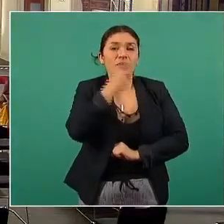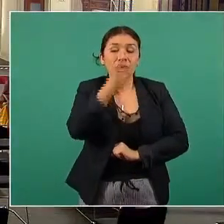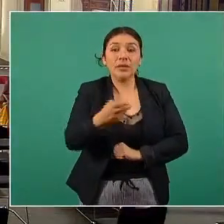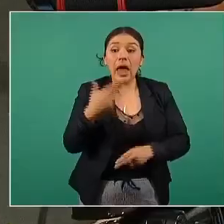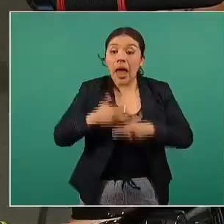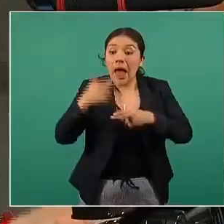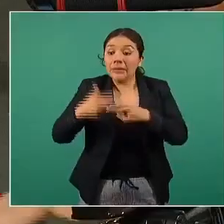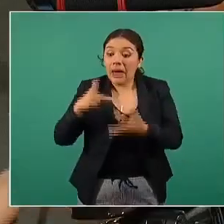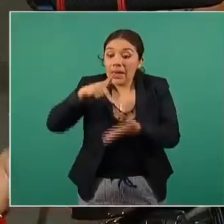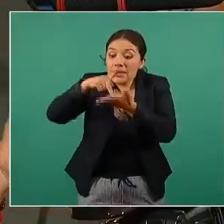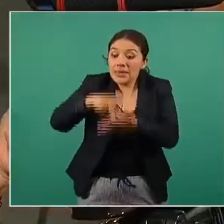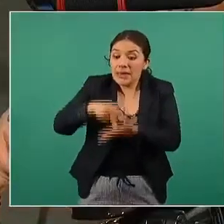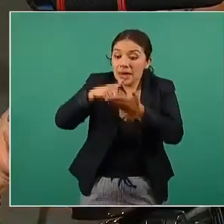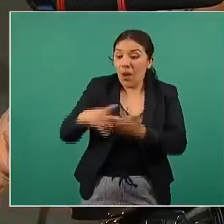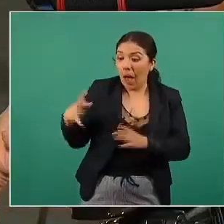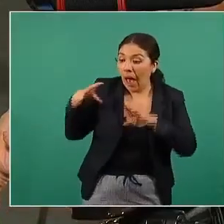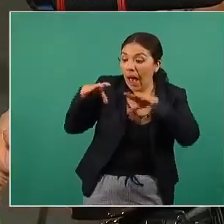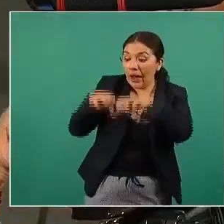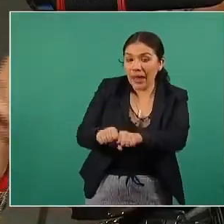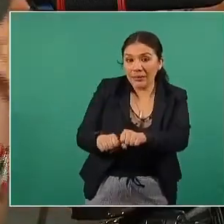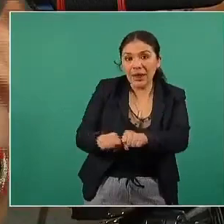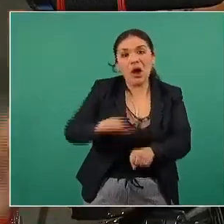kilos nos alcancen y dulce